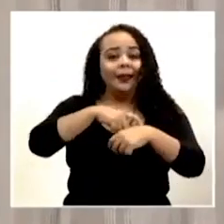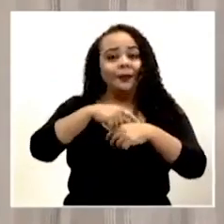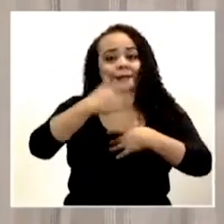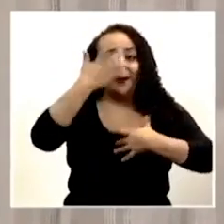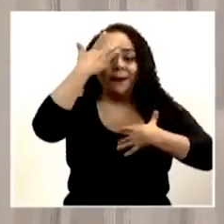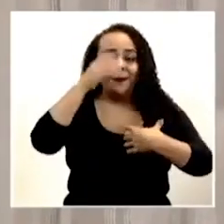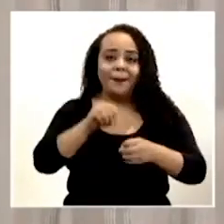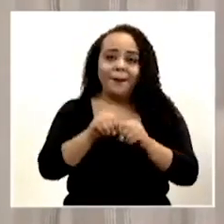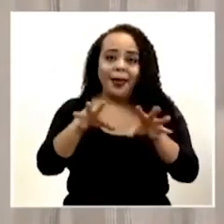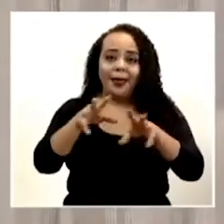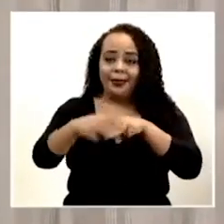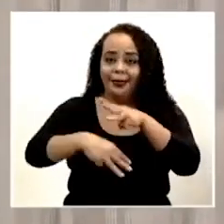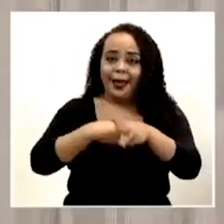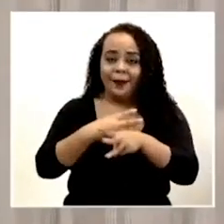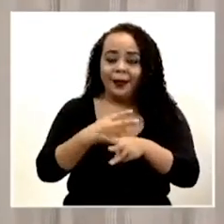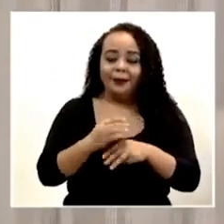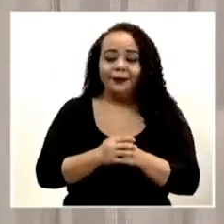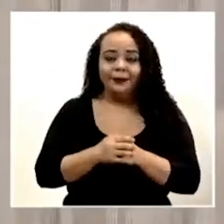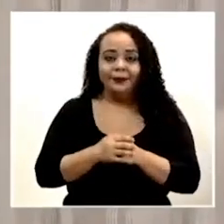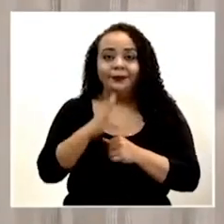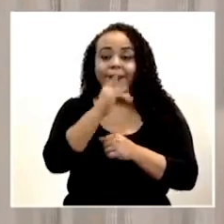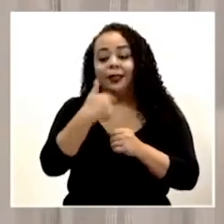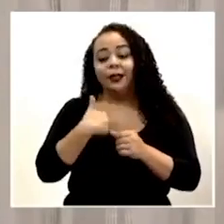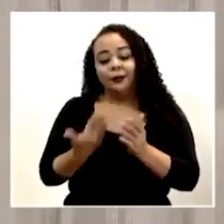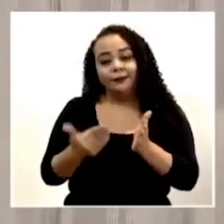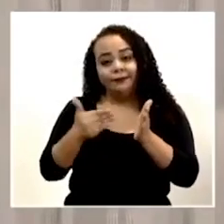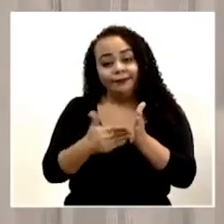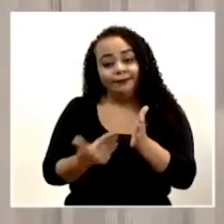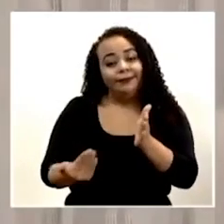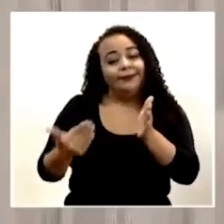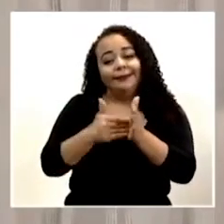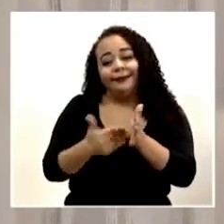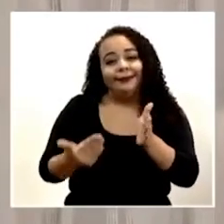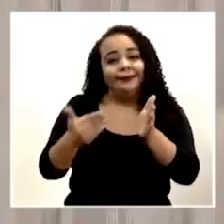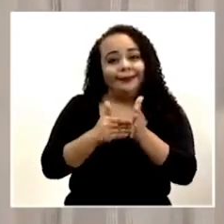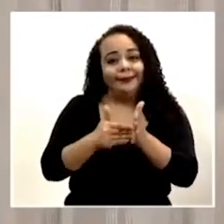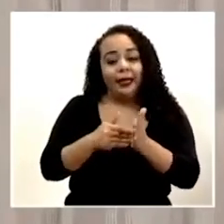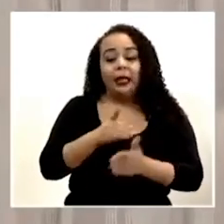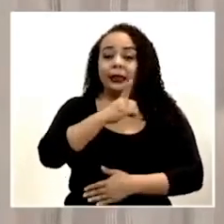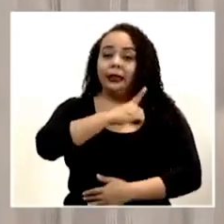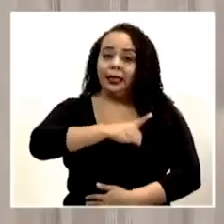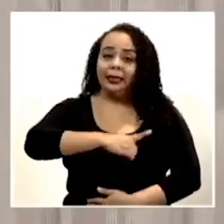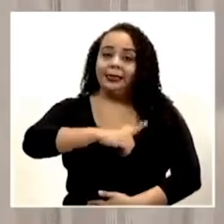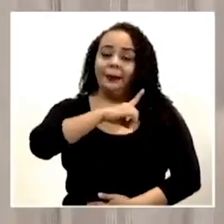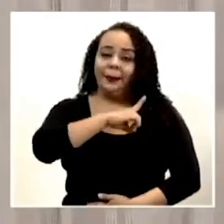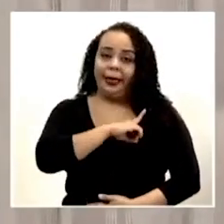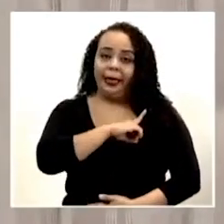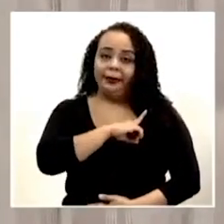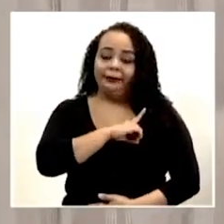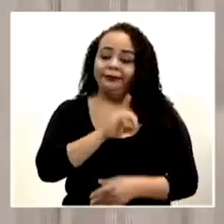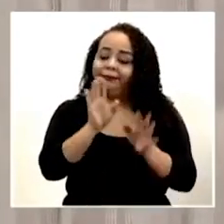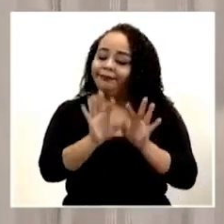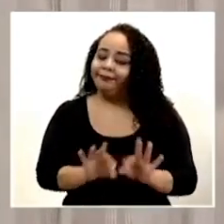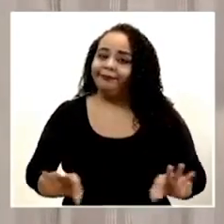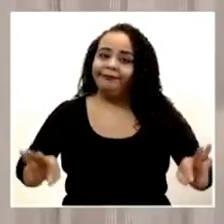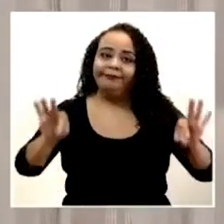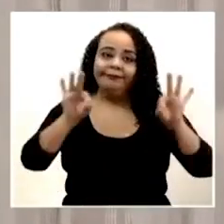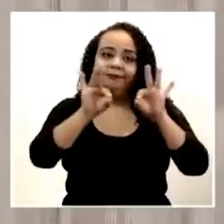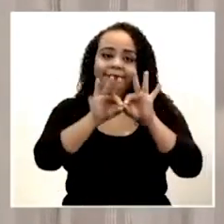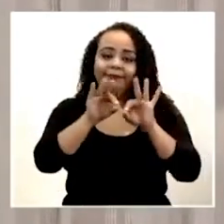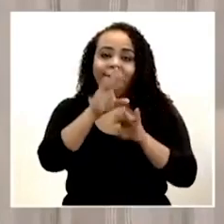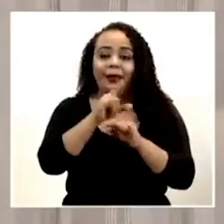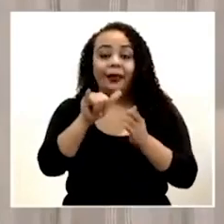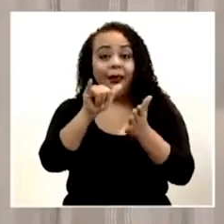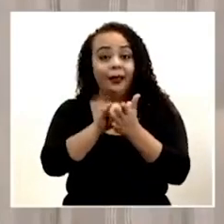pandemia y reitero una y otra vez que la disciplina es fundamental. Y eso,